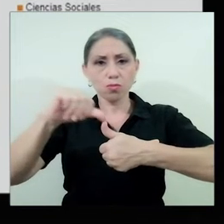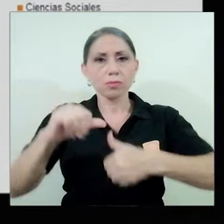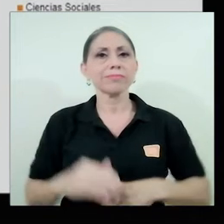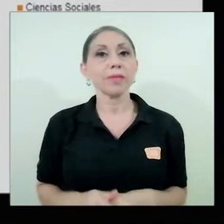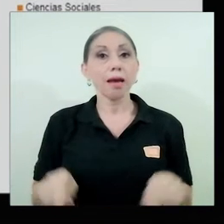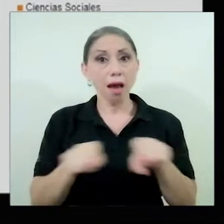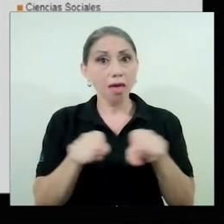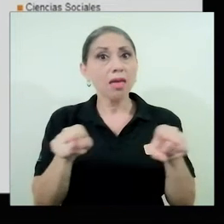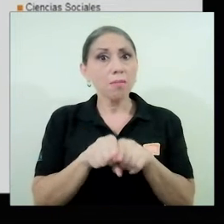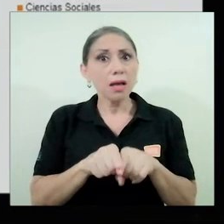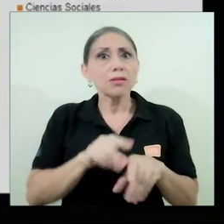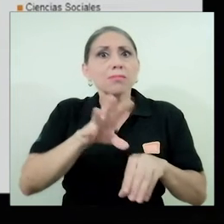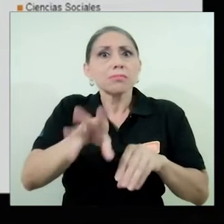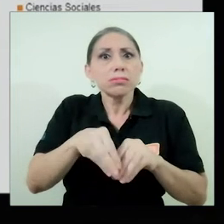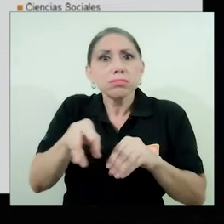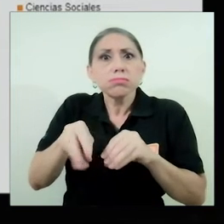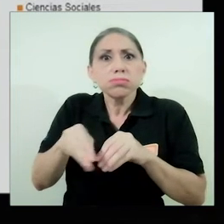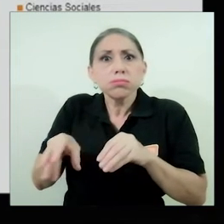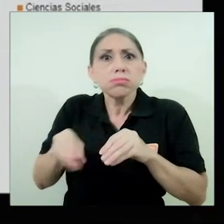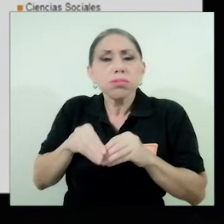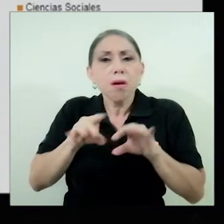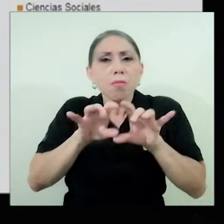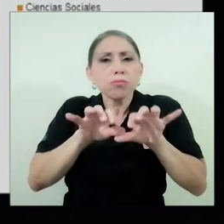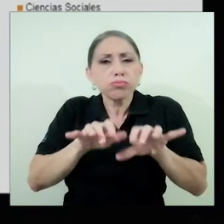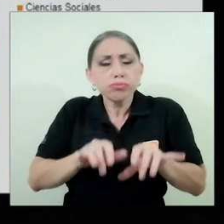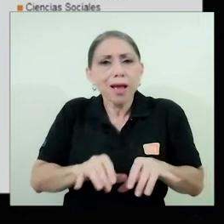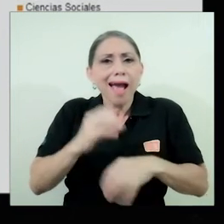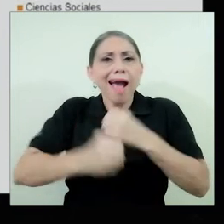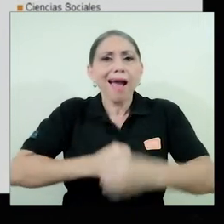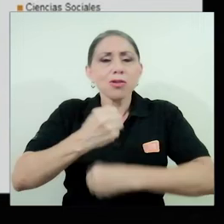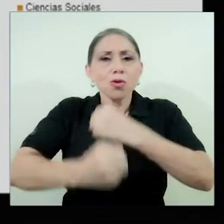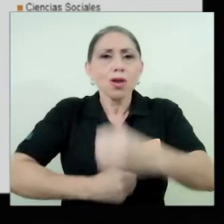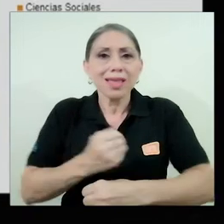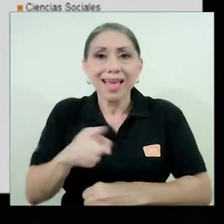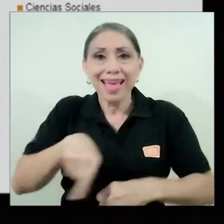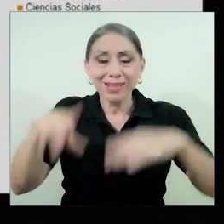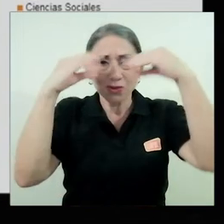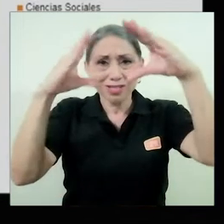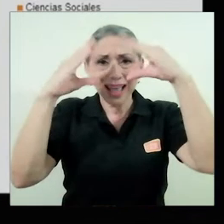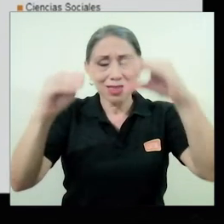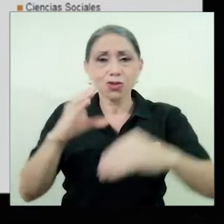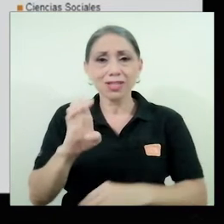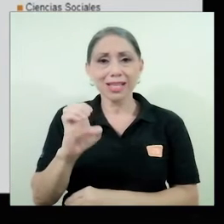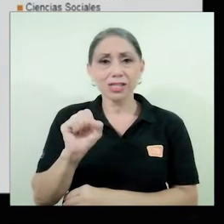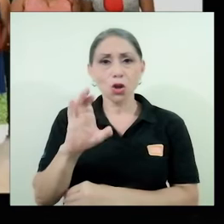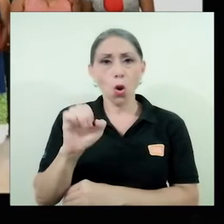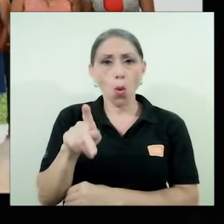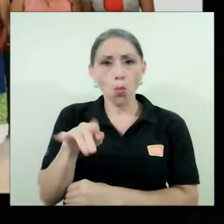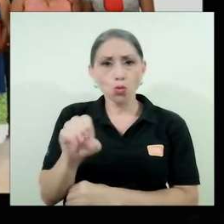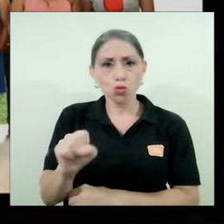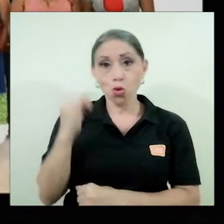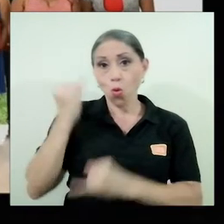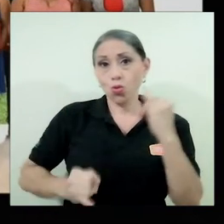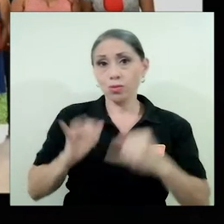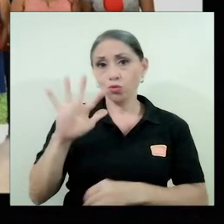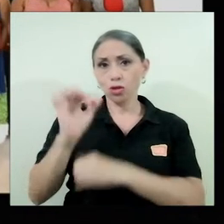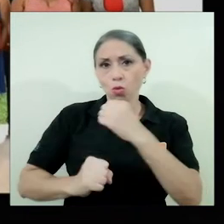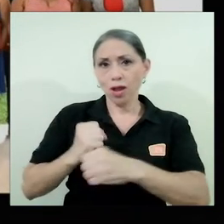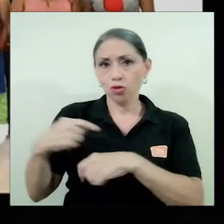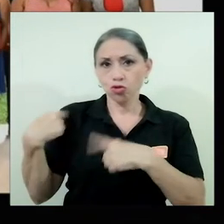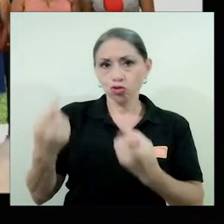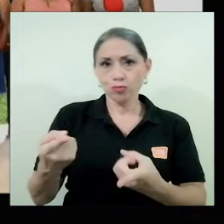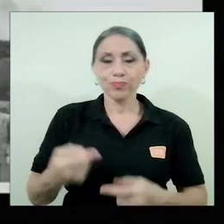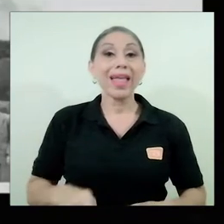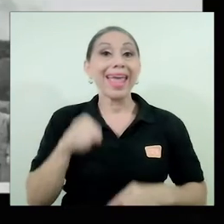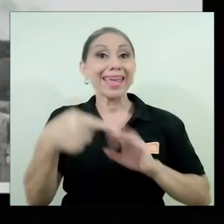Y además aumentan las publicaciones año con año, de acuerdo con los datos de Scopus del último quinquenio. En la rendición de